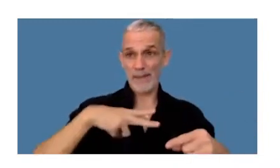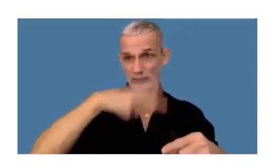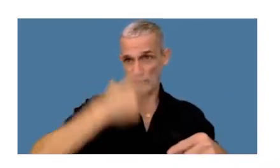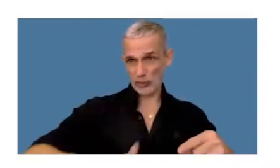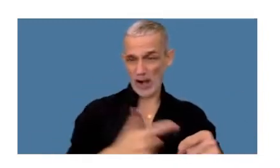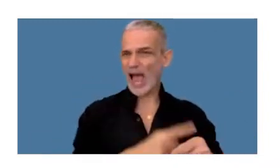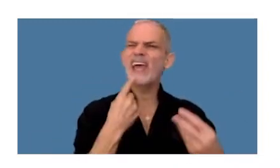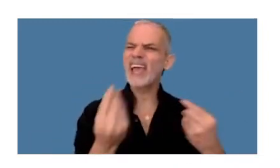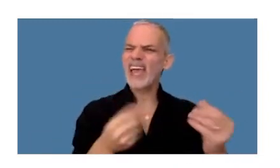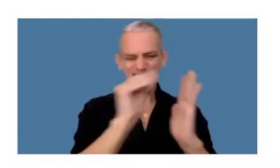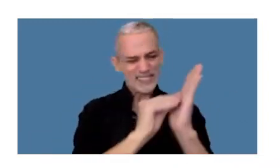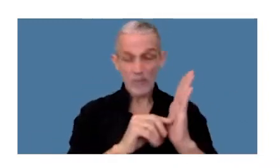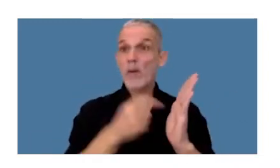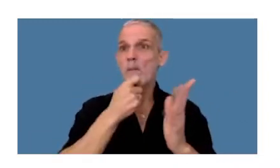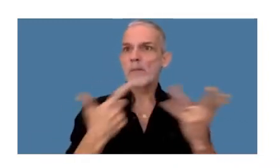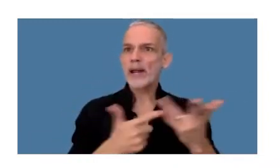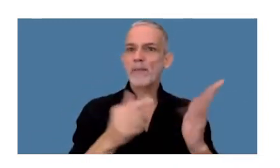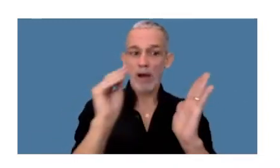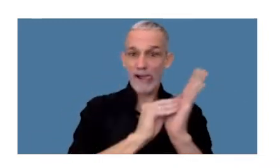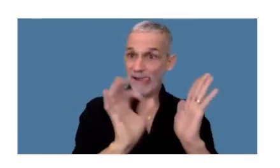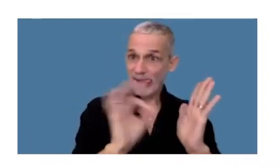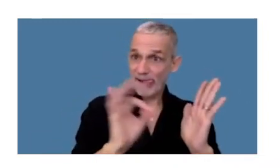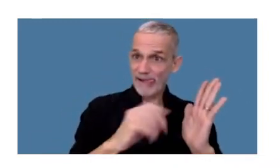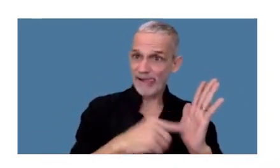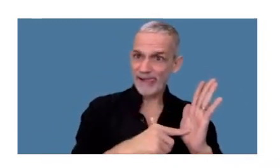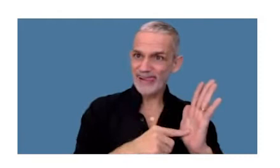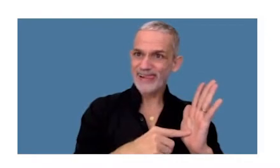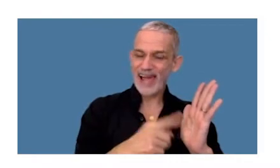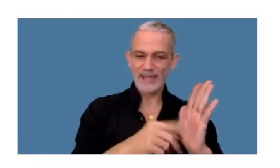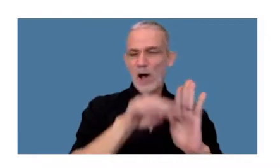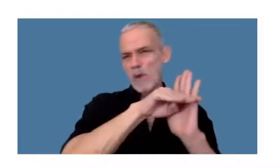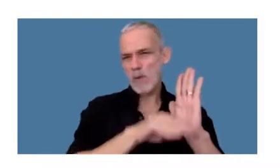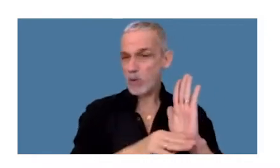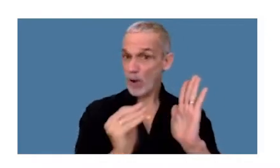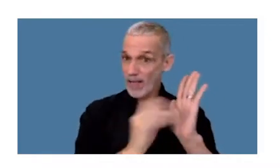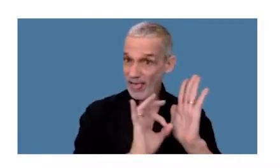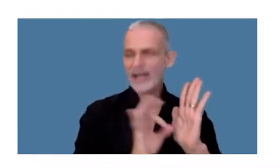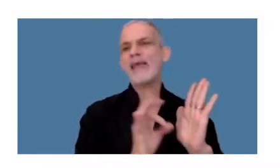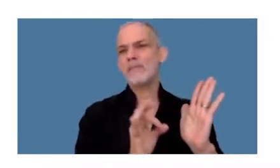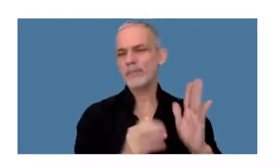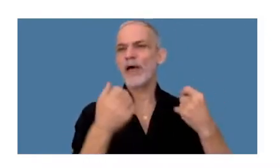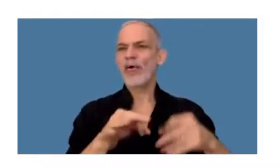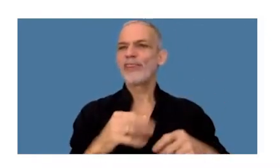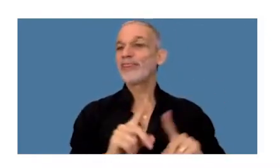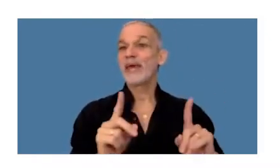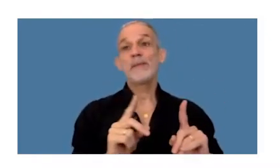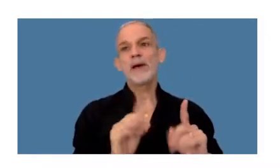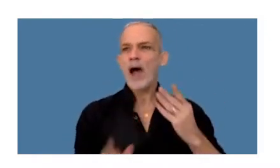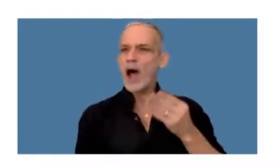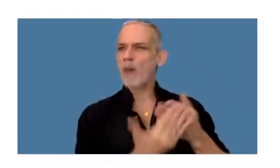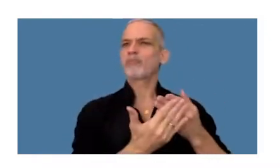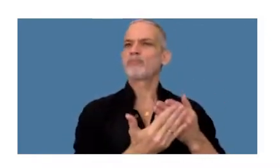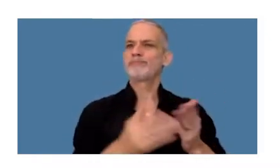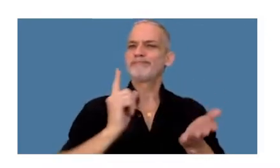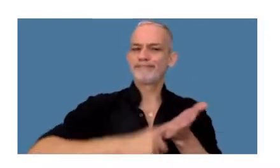que establece que para los casos no previstos en este cuerpo normativo se aplica en forma supletoria las